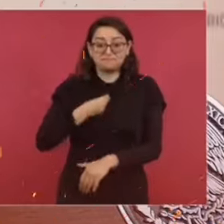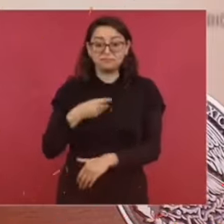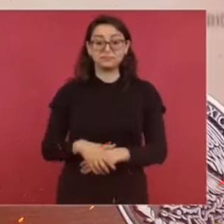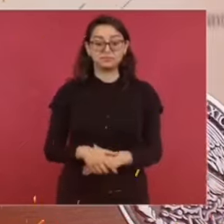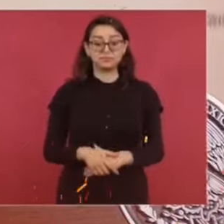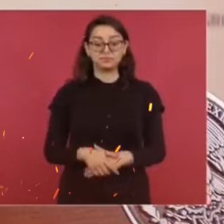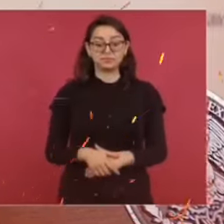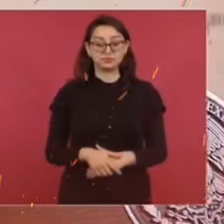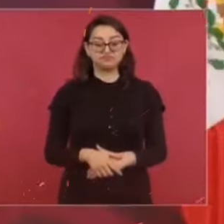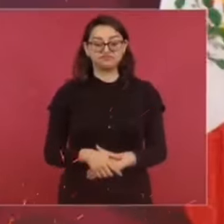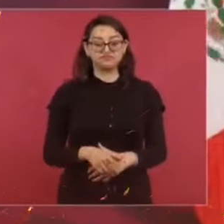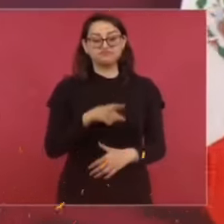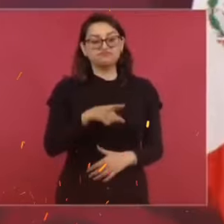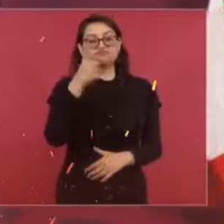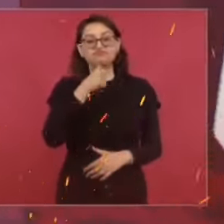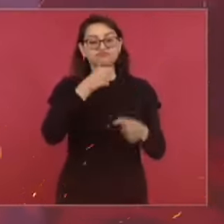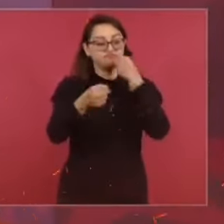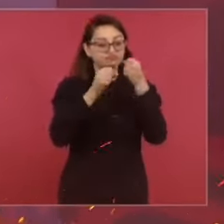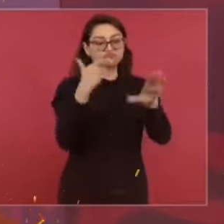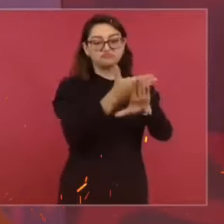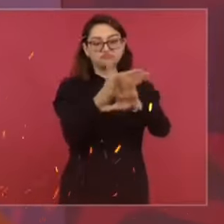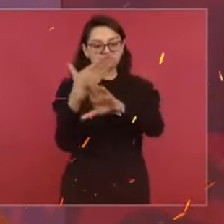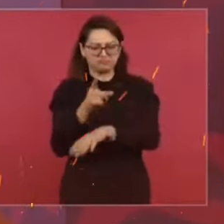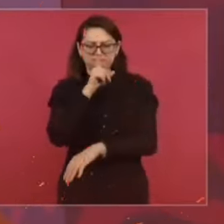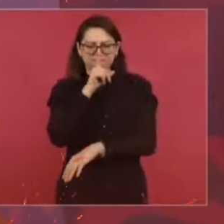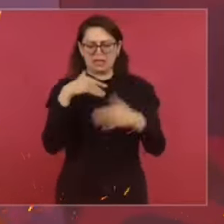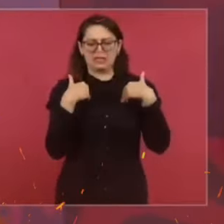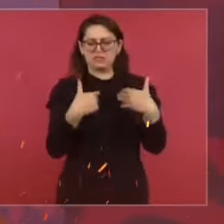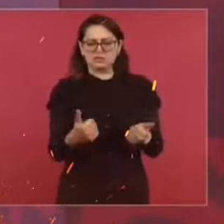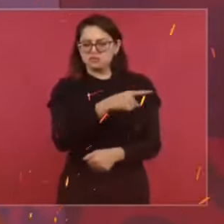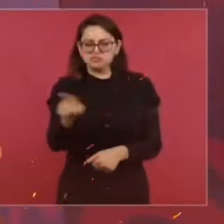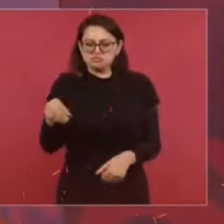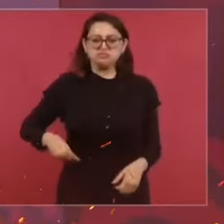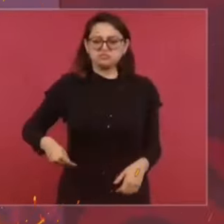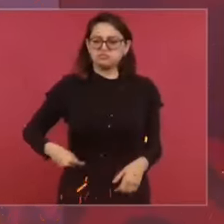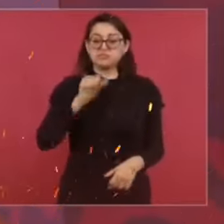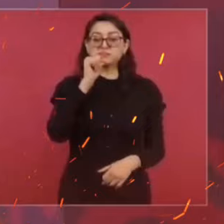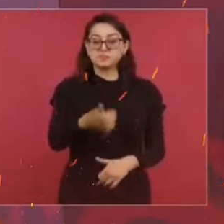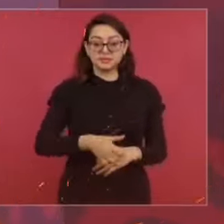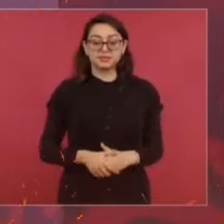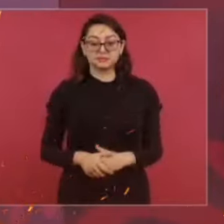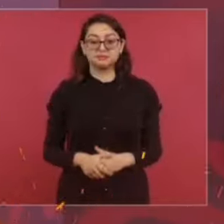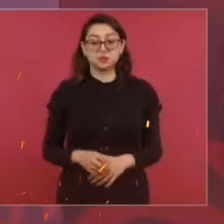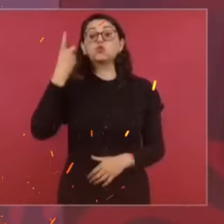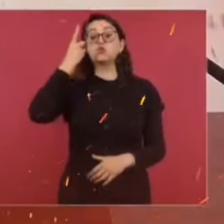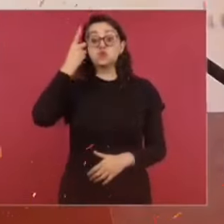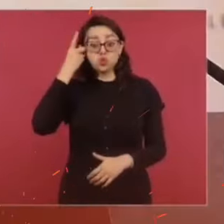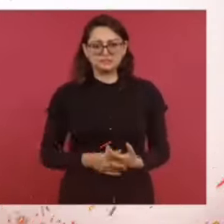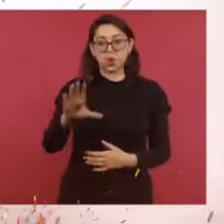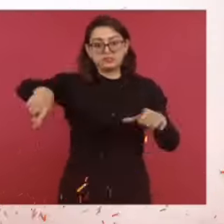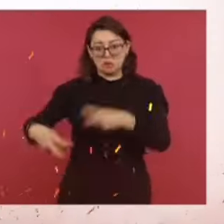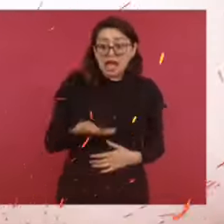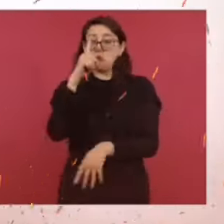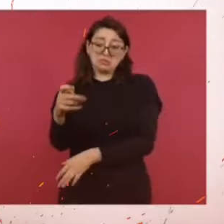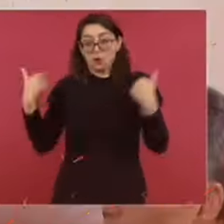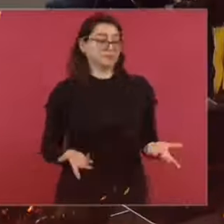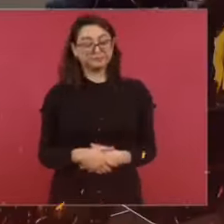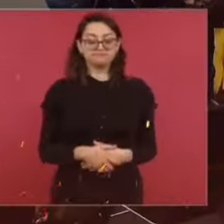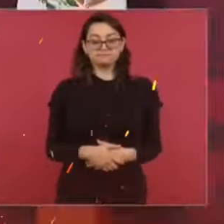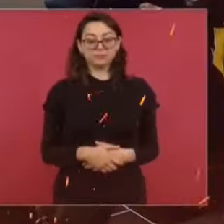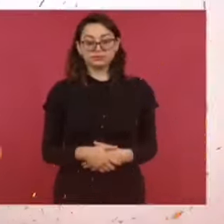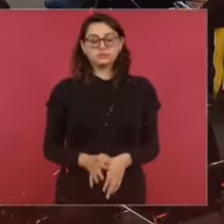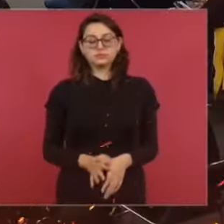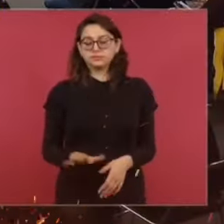siempre hay la costumbre, ¿no?, de culpar al de abajo. No. Y lo mismo, todos los dueños de los medios. Unos momentos